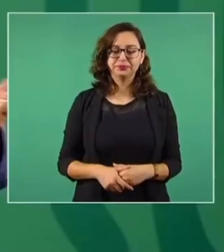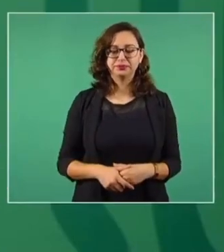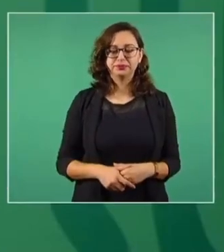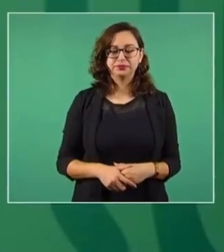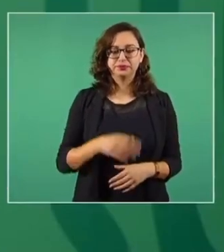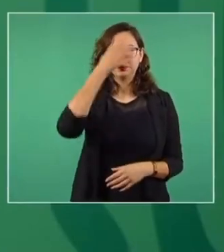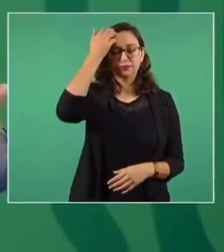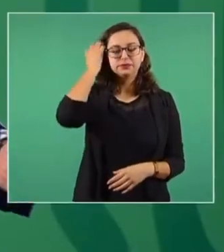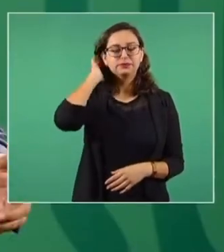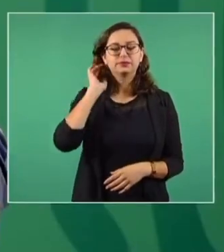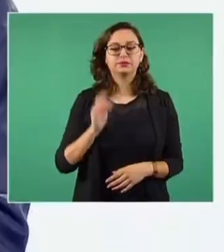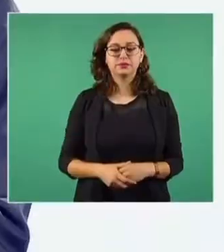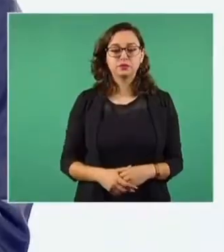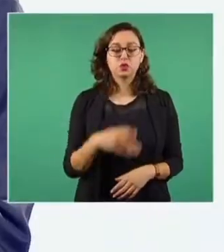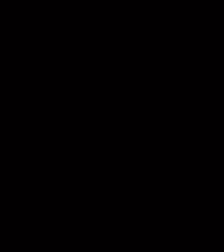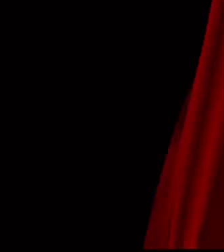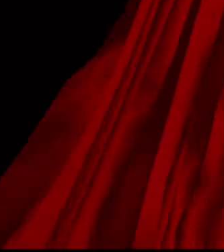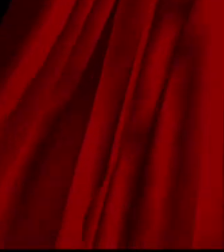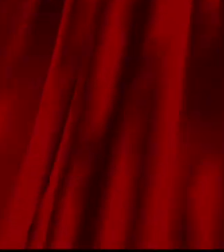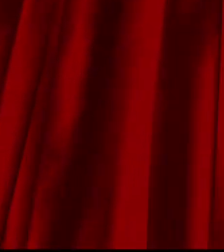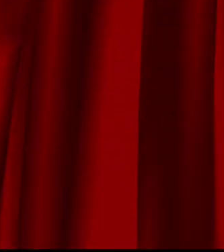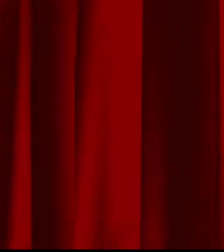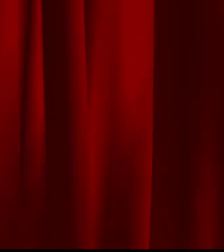que lo defienda su partido.